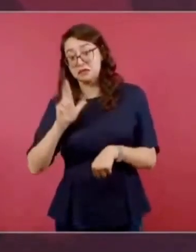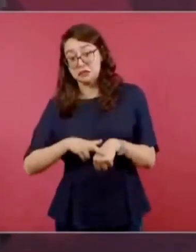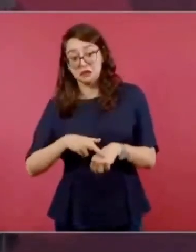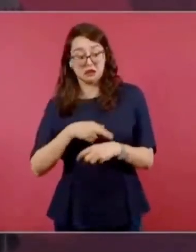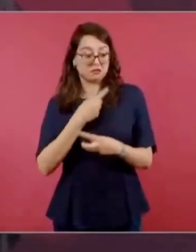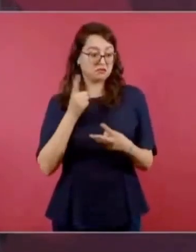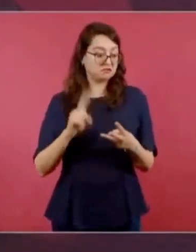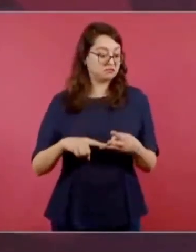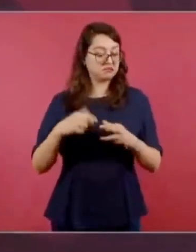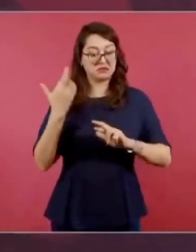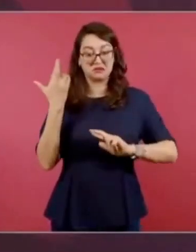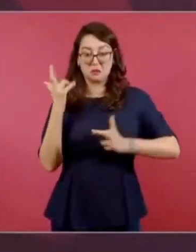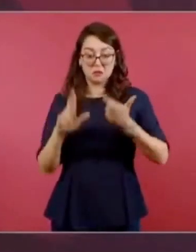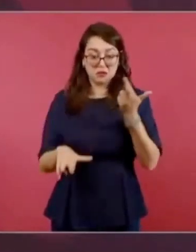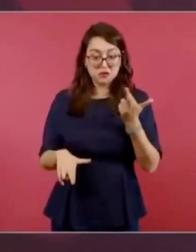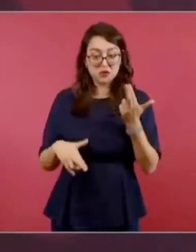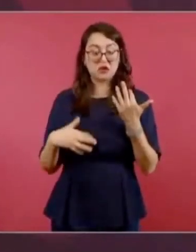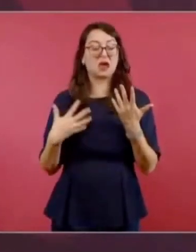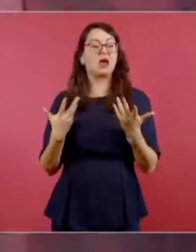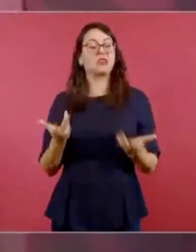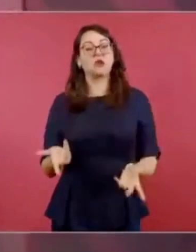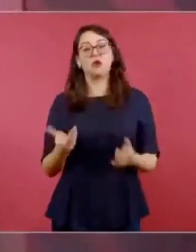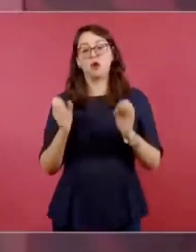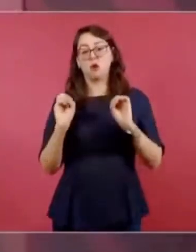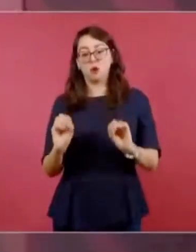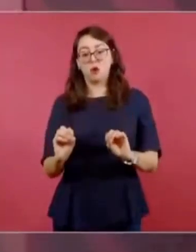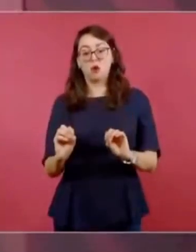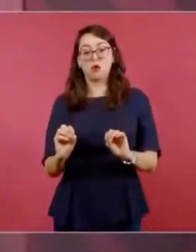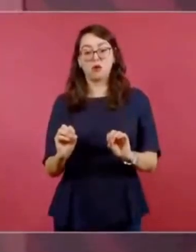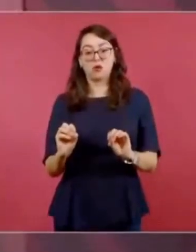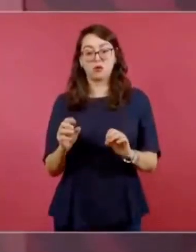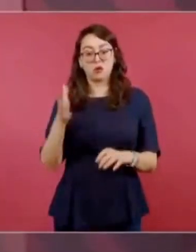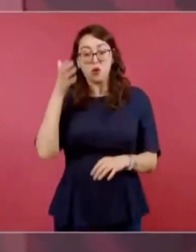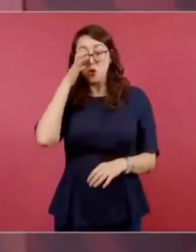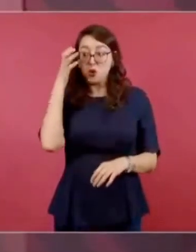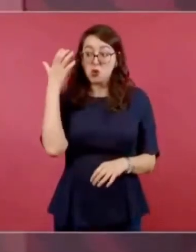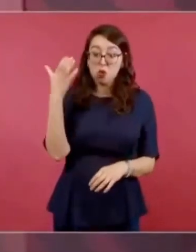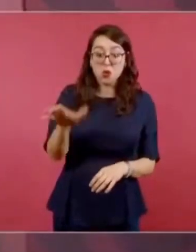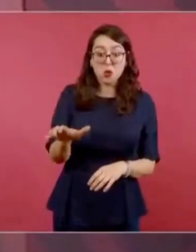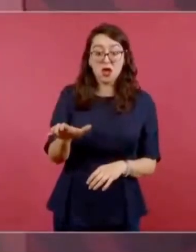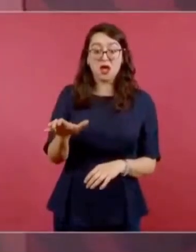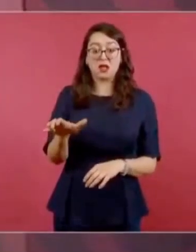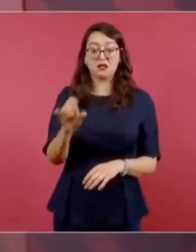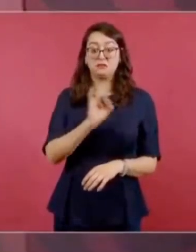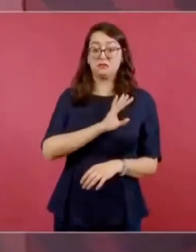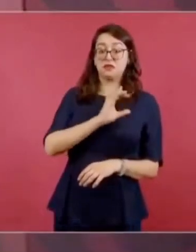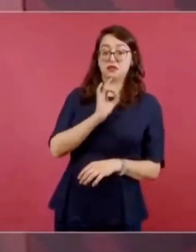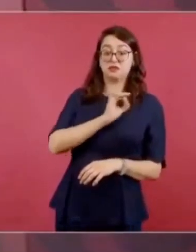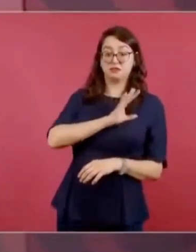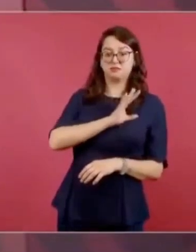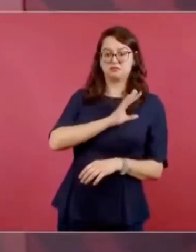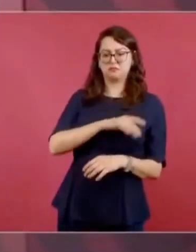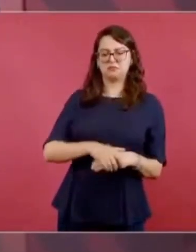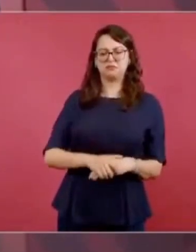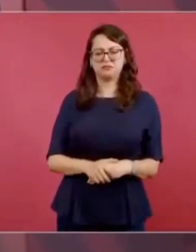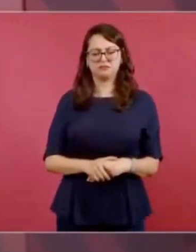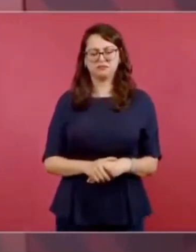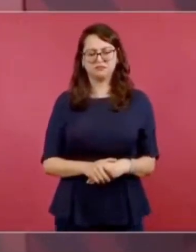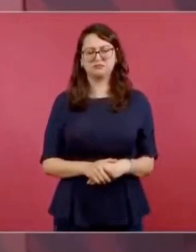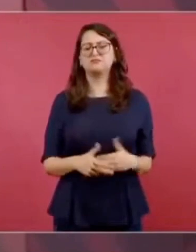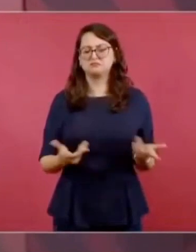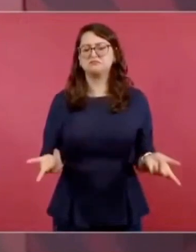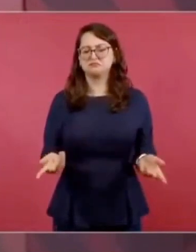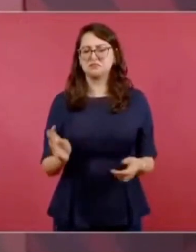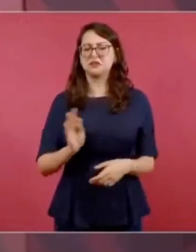revolucionario o temido y cruel, posiblemente fue